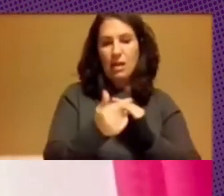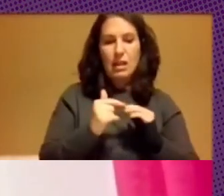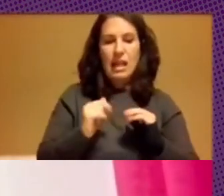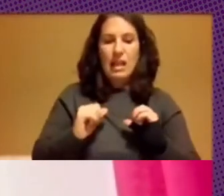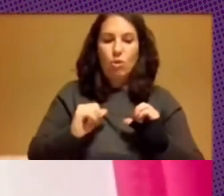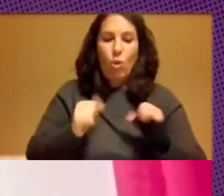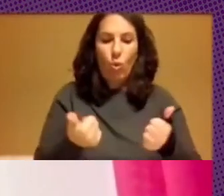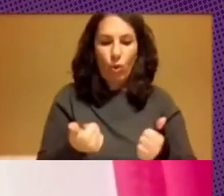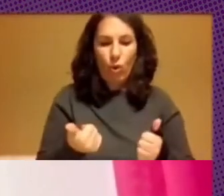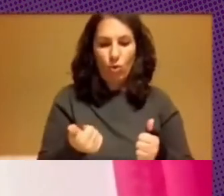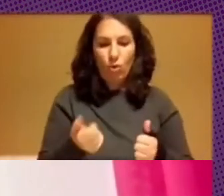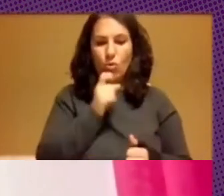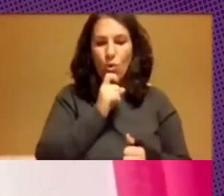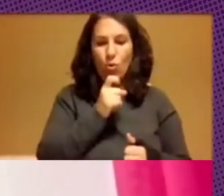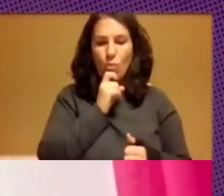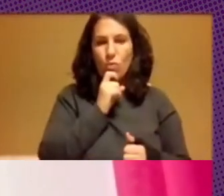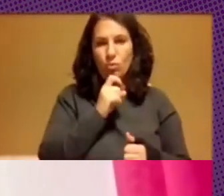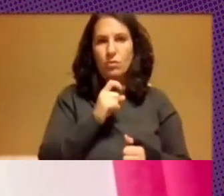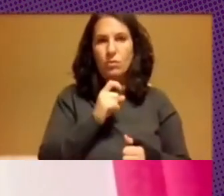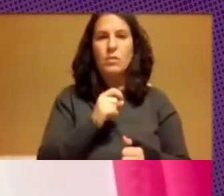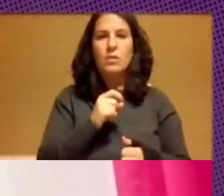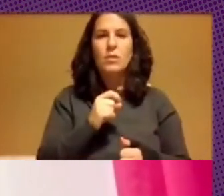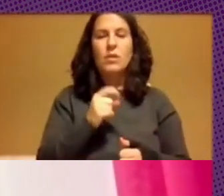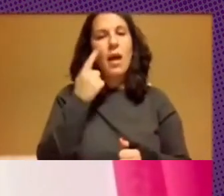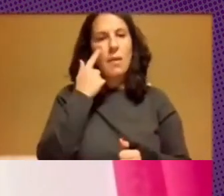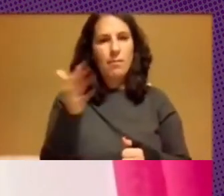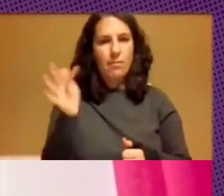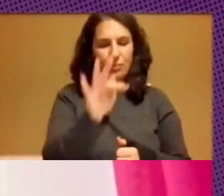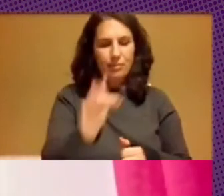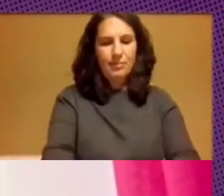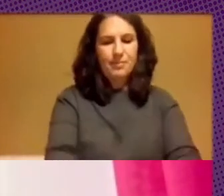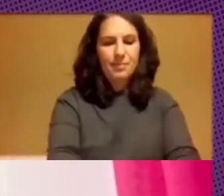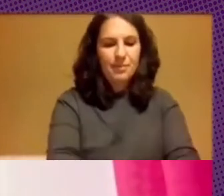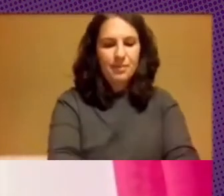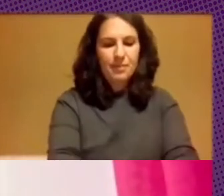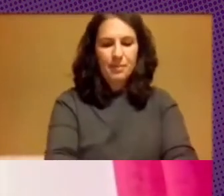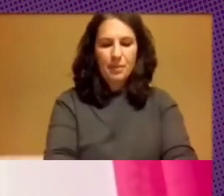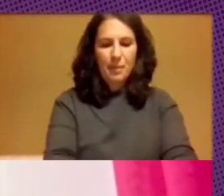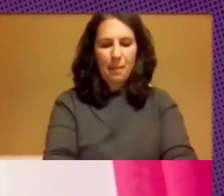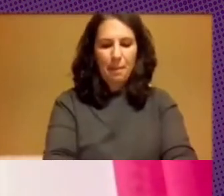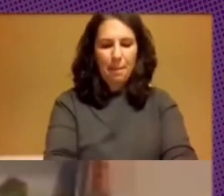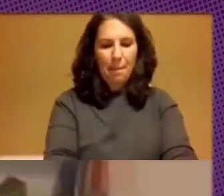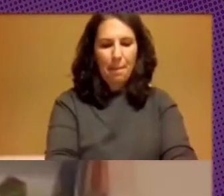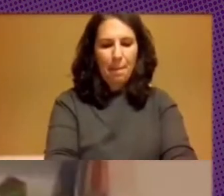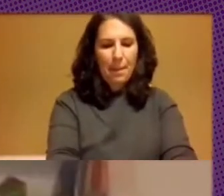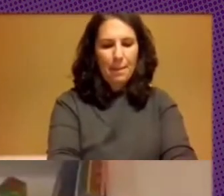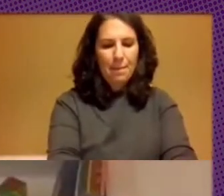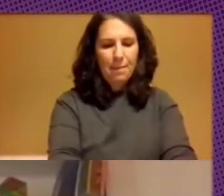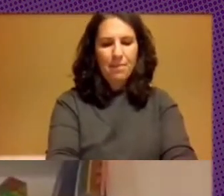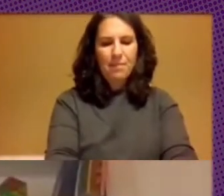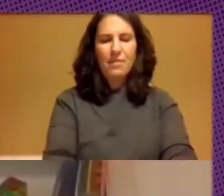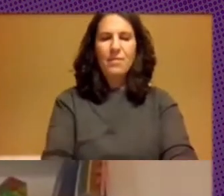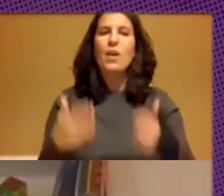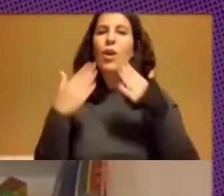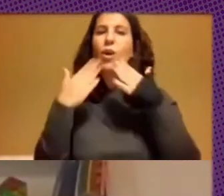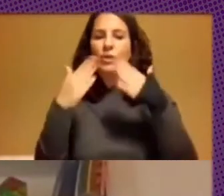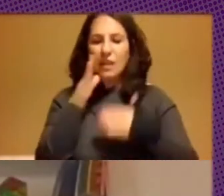Plan Ceibal Martina tiene la palabra exactamente bueno muchísimas gracias por la invitación